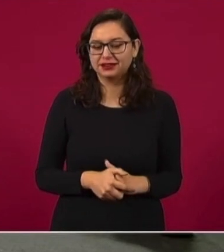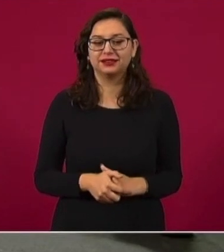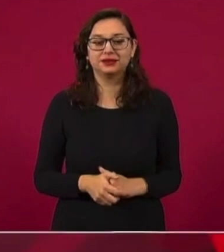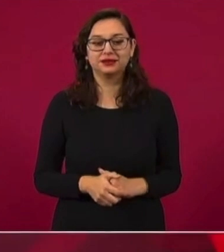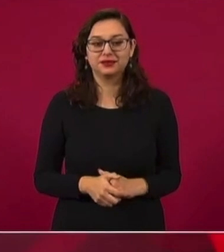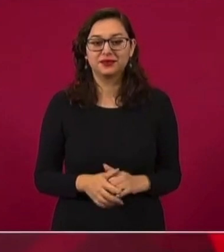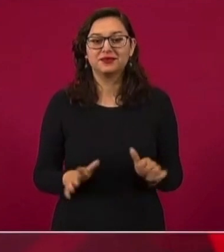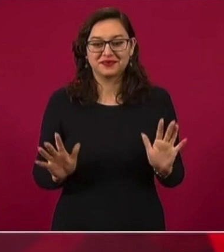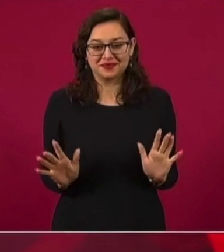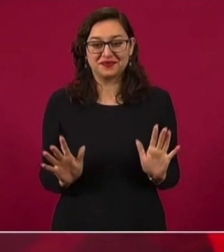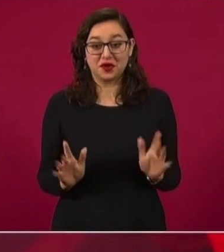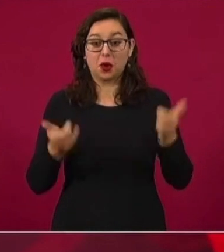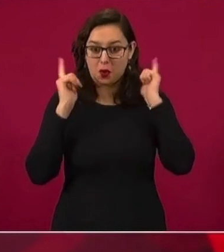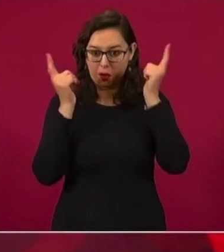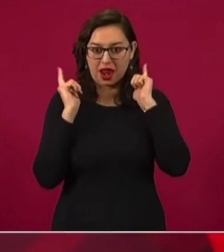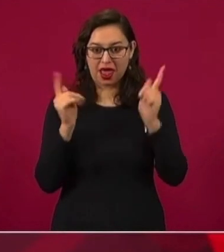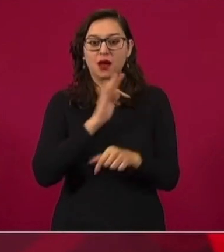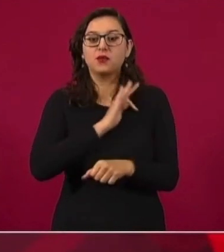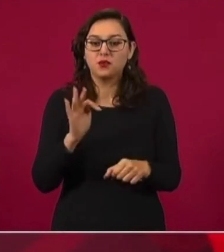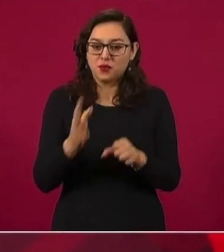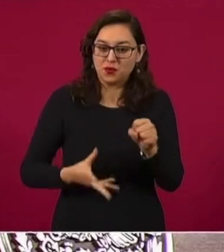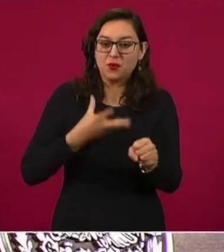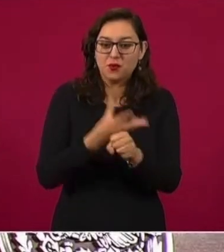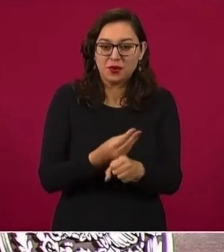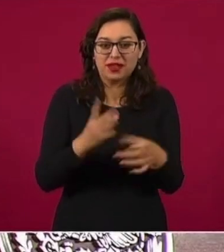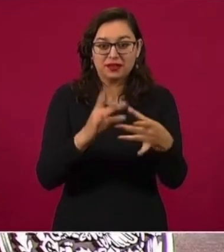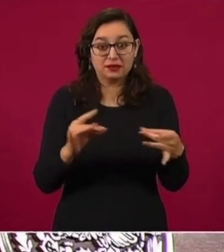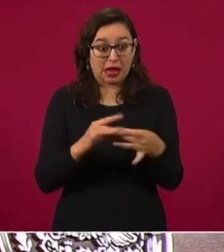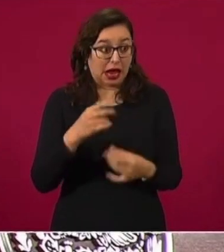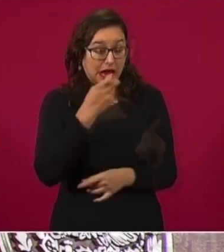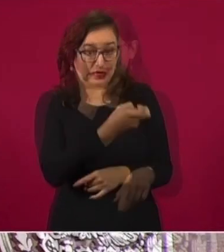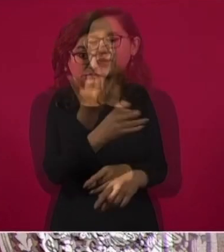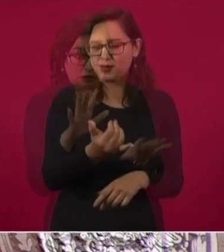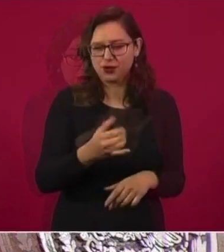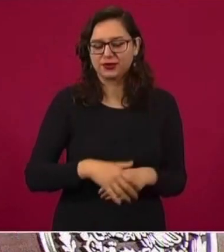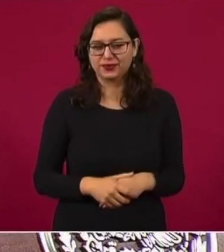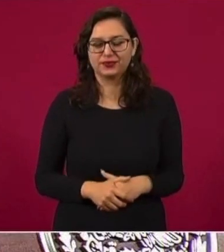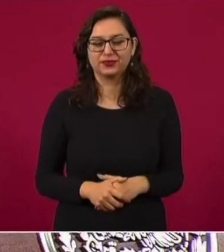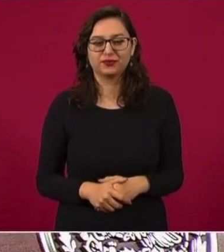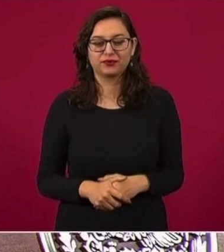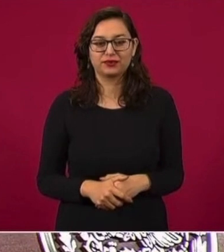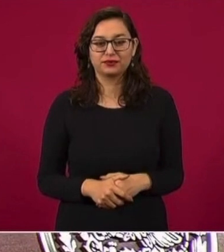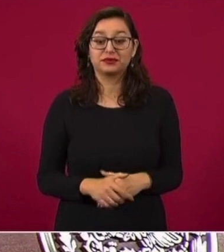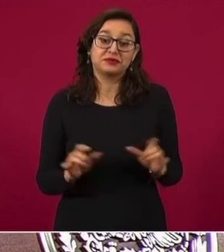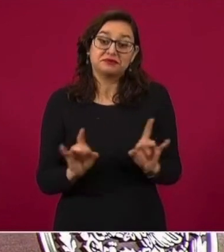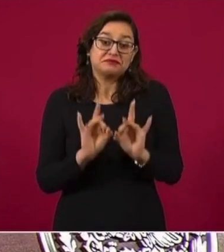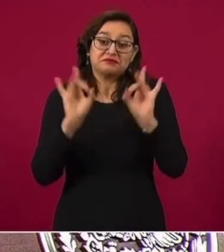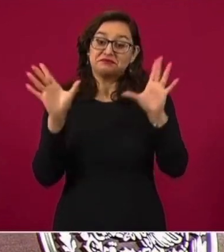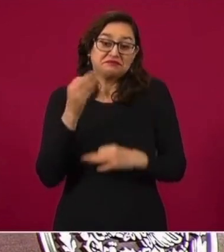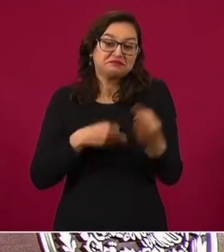pero ojalá… No está truqueado y a todos nos pasa.